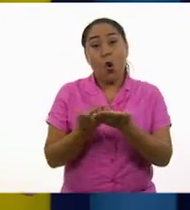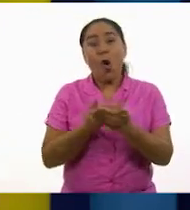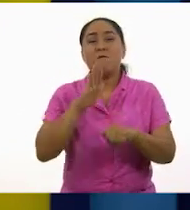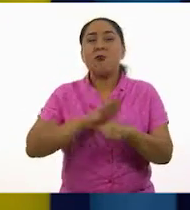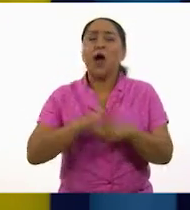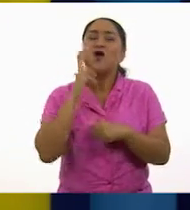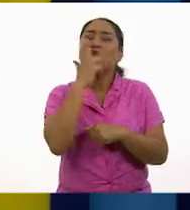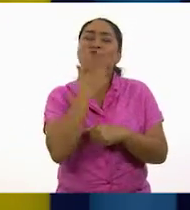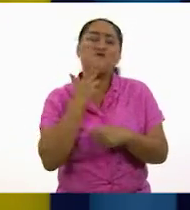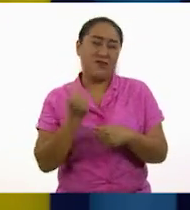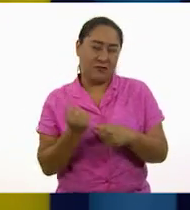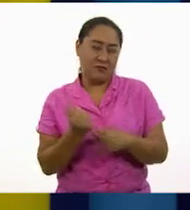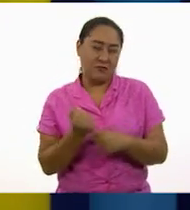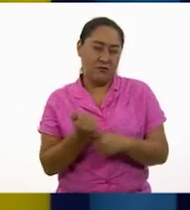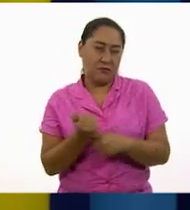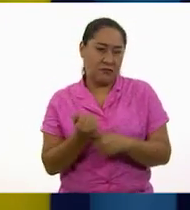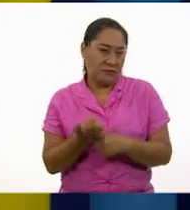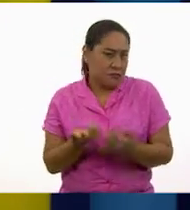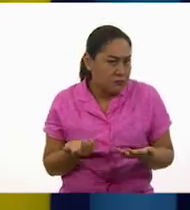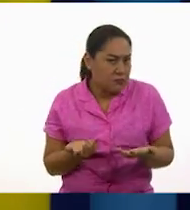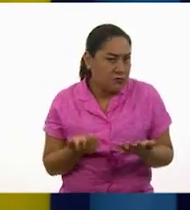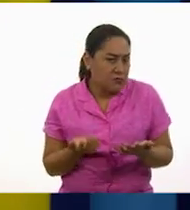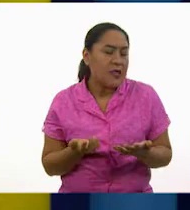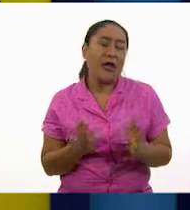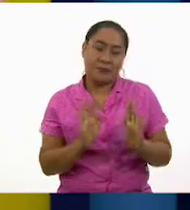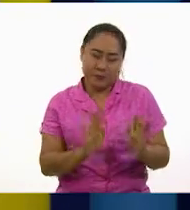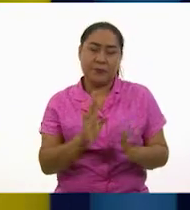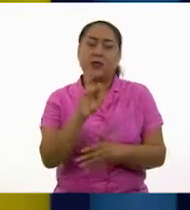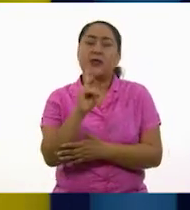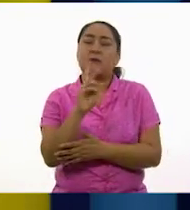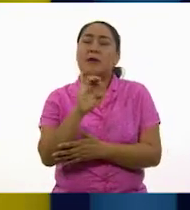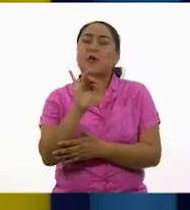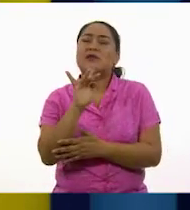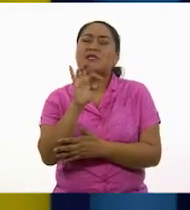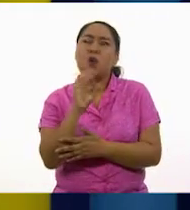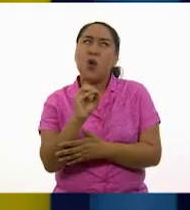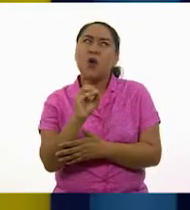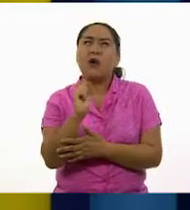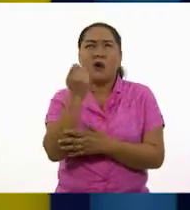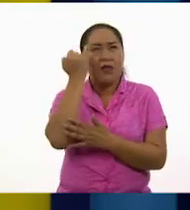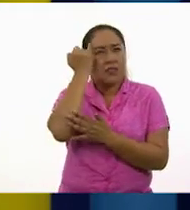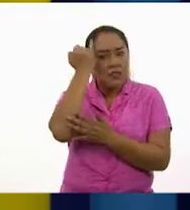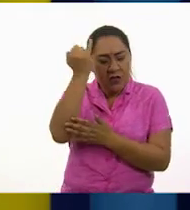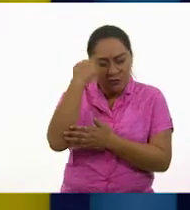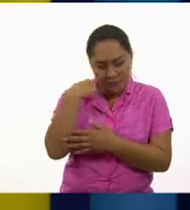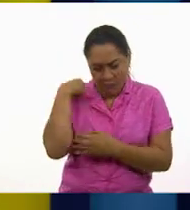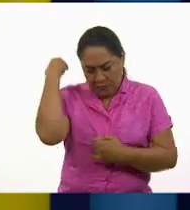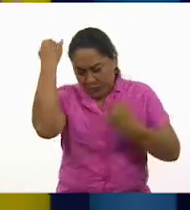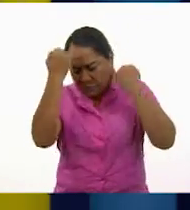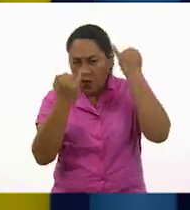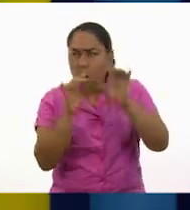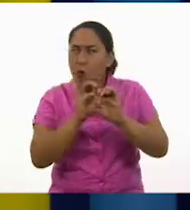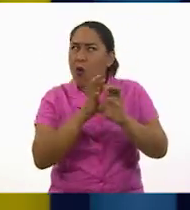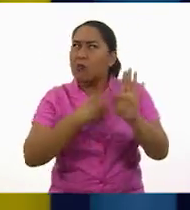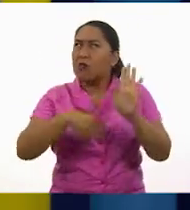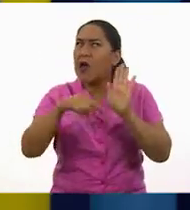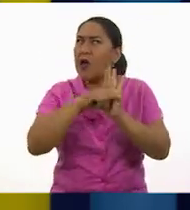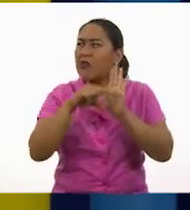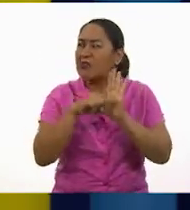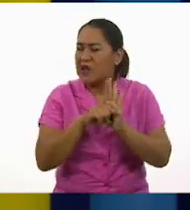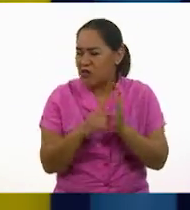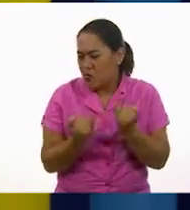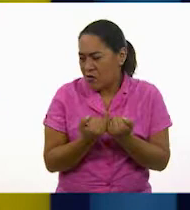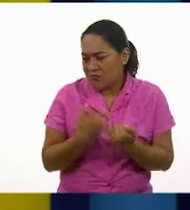dulces. Pero entonces, maestra, ¿qué es prejuicio? ¿Será que lleva un pensamiento negativo, irracional, que incluso pueden